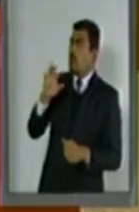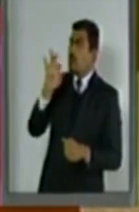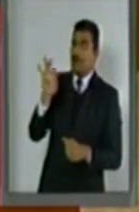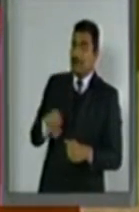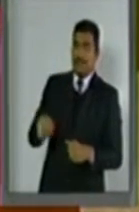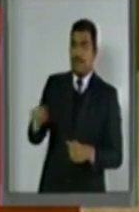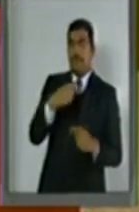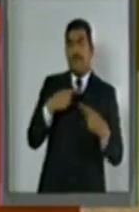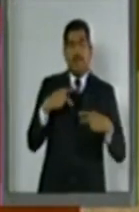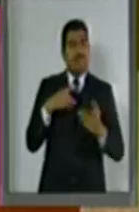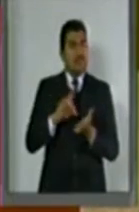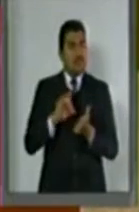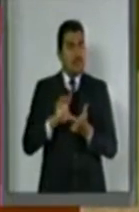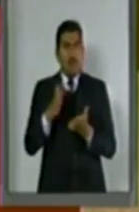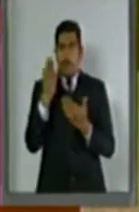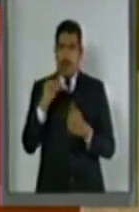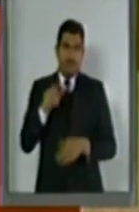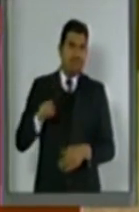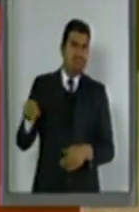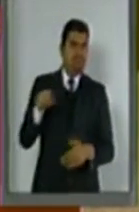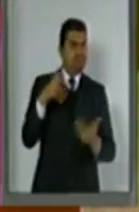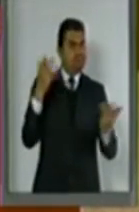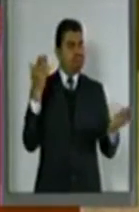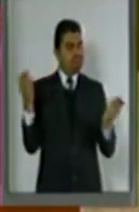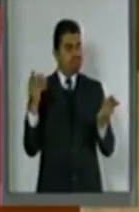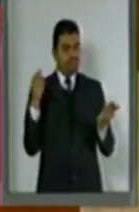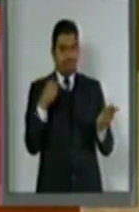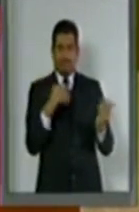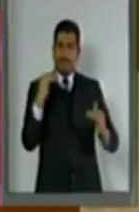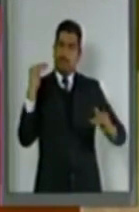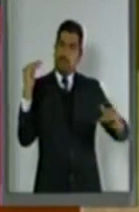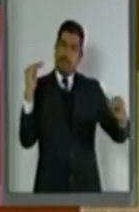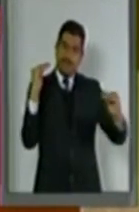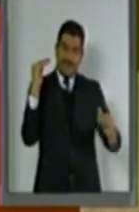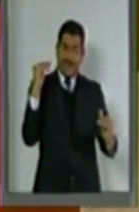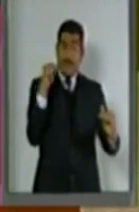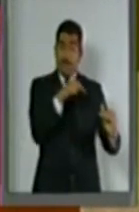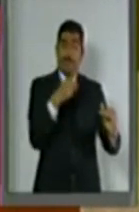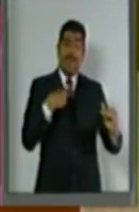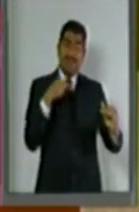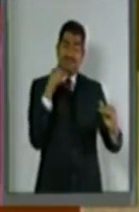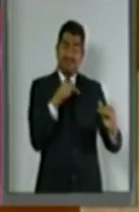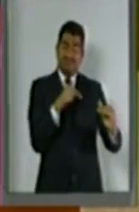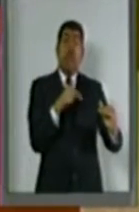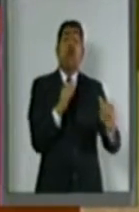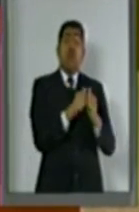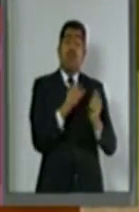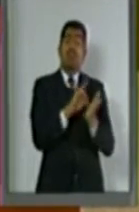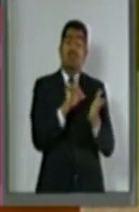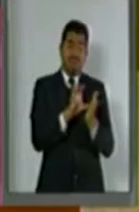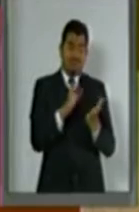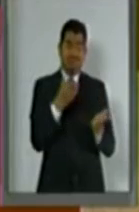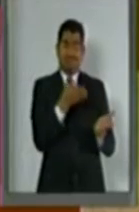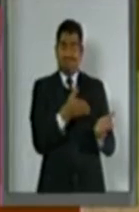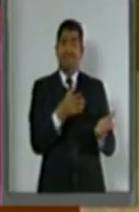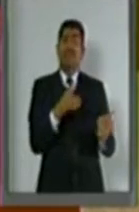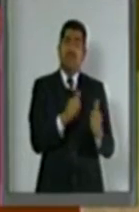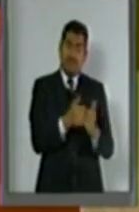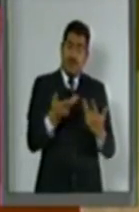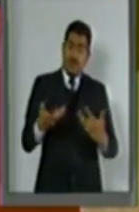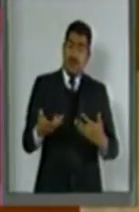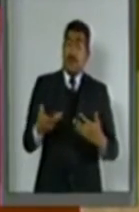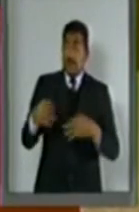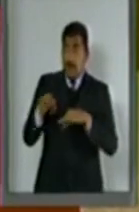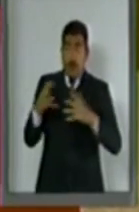las personas sin discapacidad. Esto evidencia la desventaja de las personas con discapacidad en la inclusión